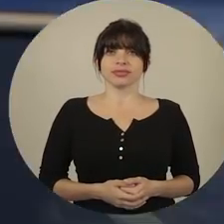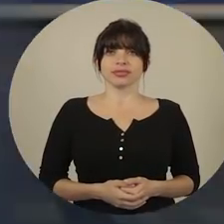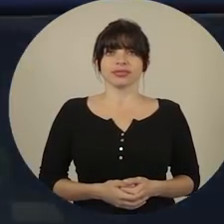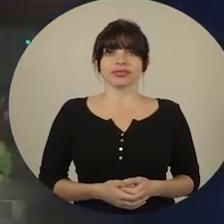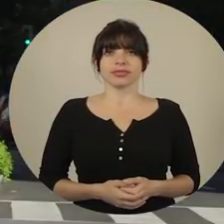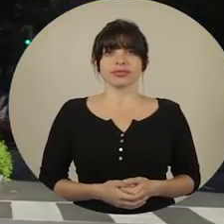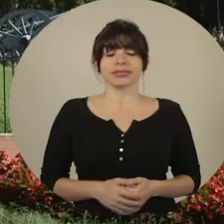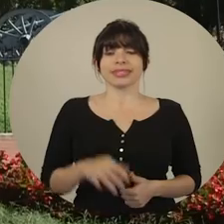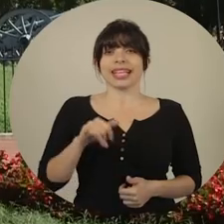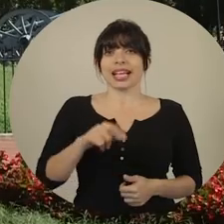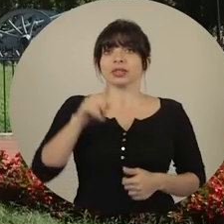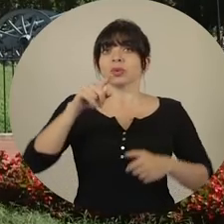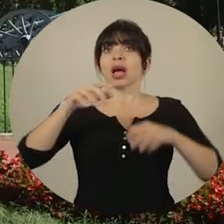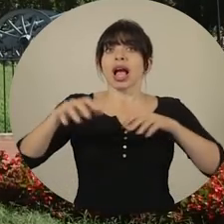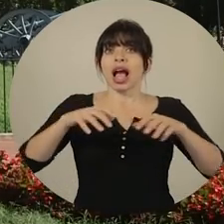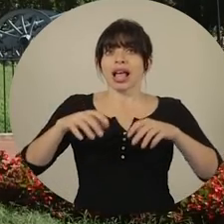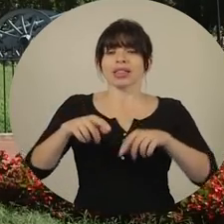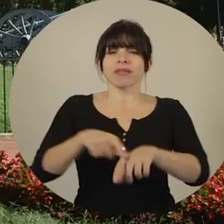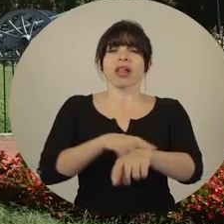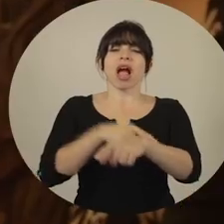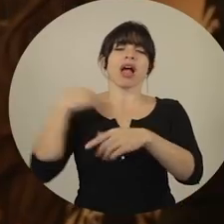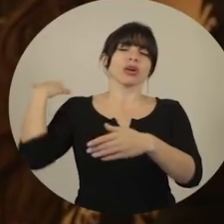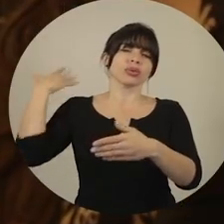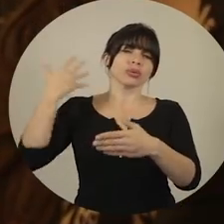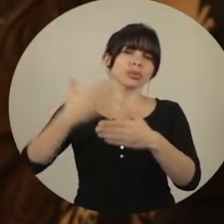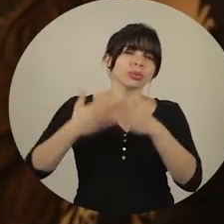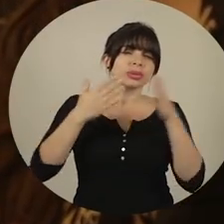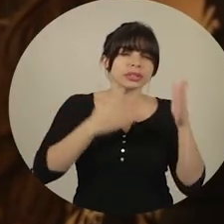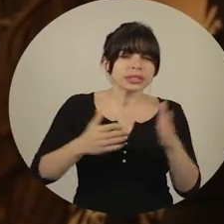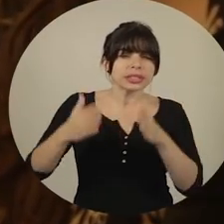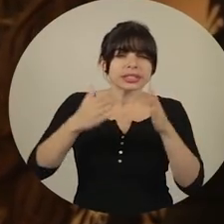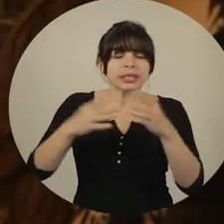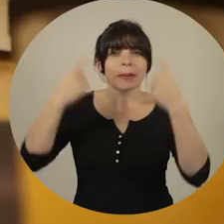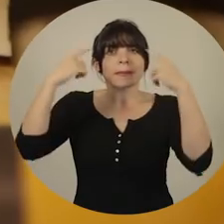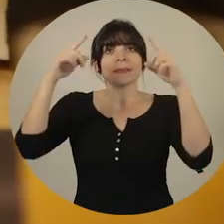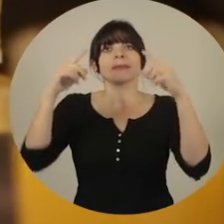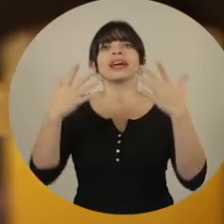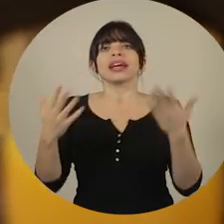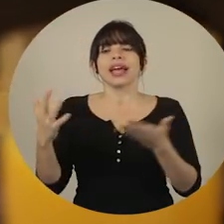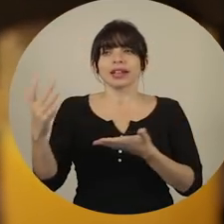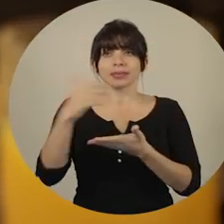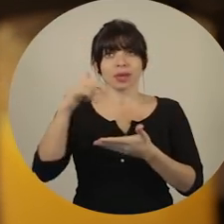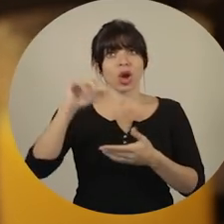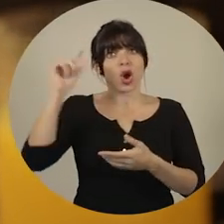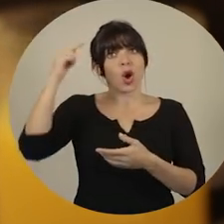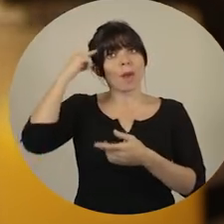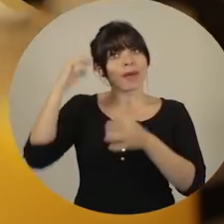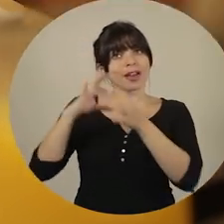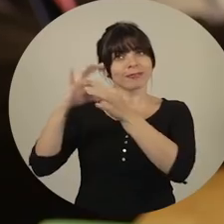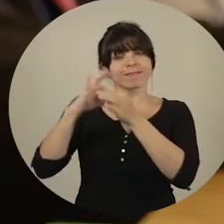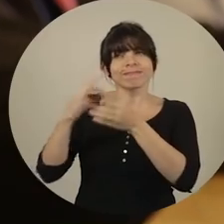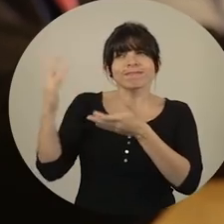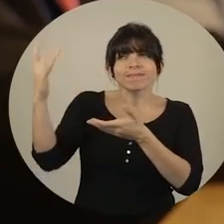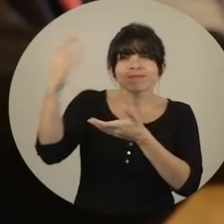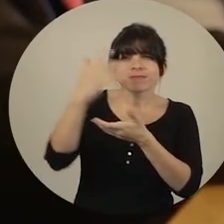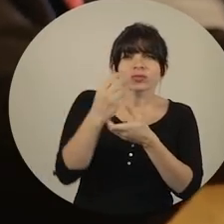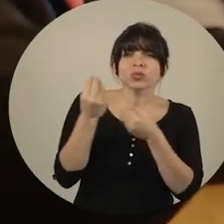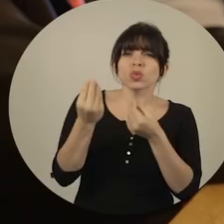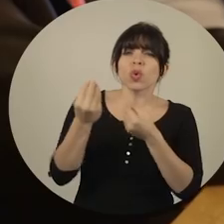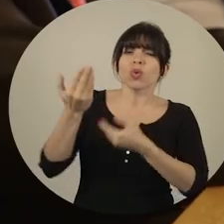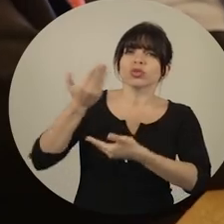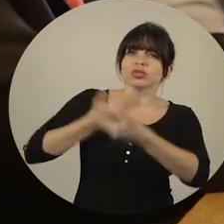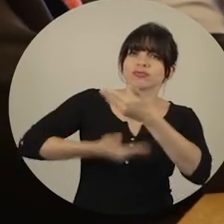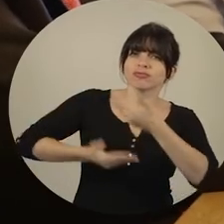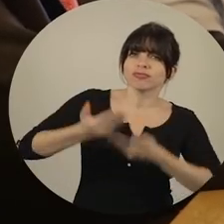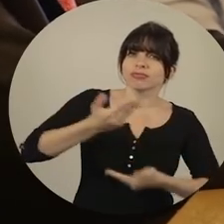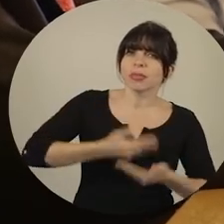Esta es una actividad largamente preparada que nos ha permitido recoger de este gobierno amigo una gran cantidad